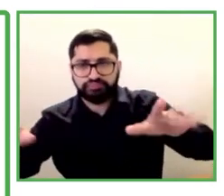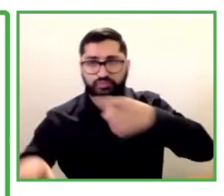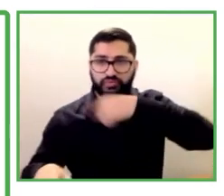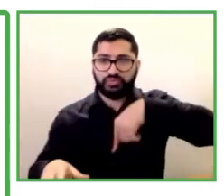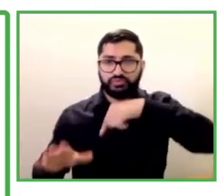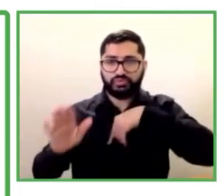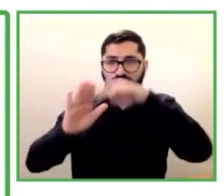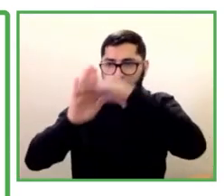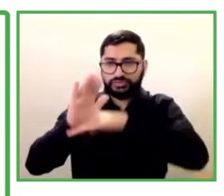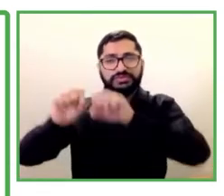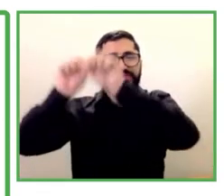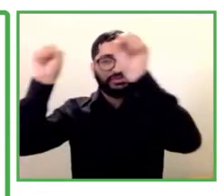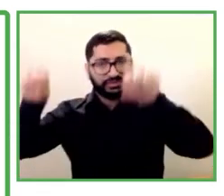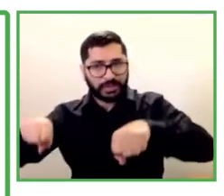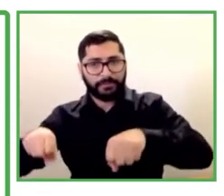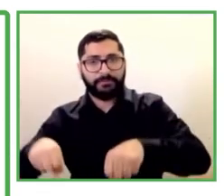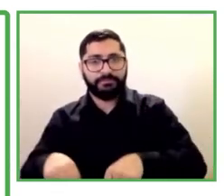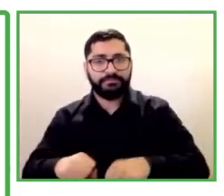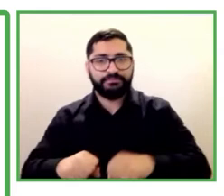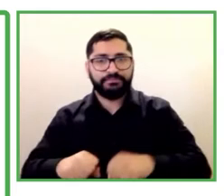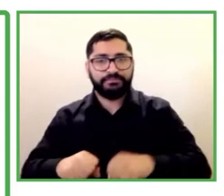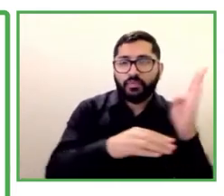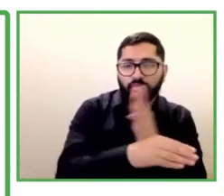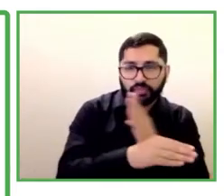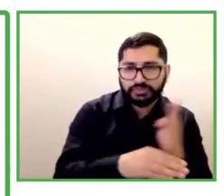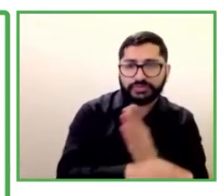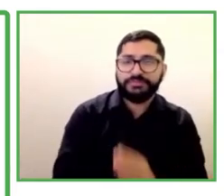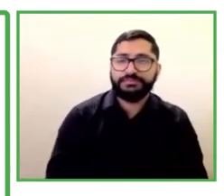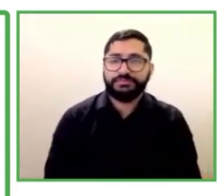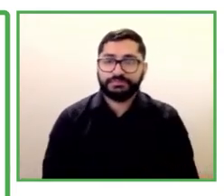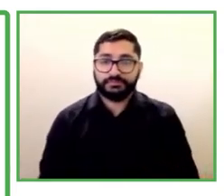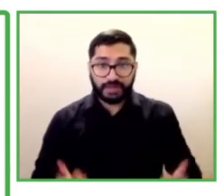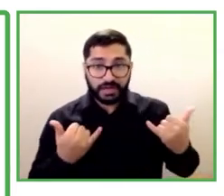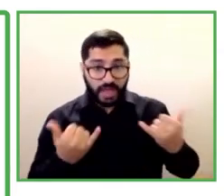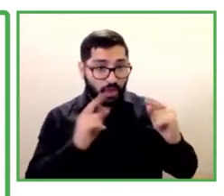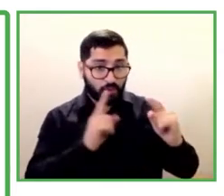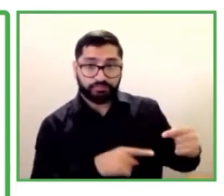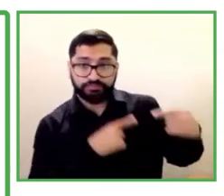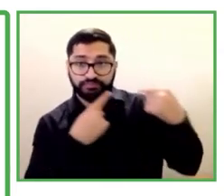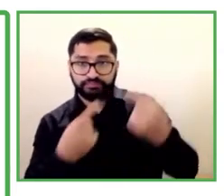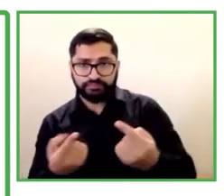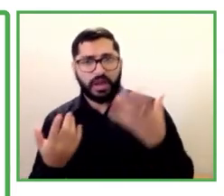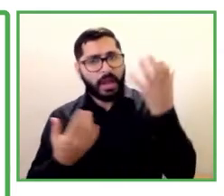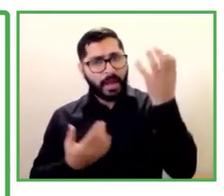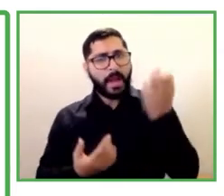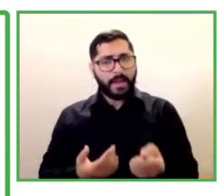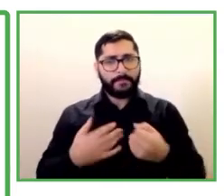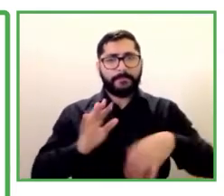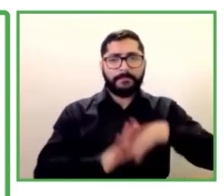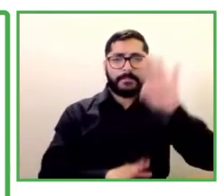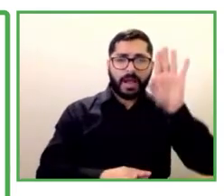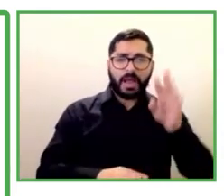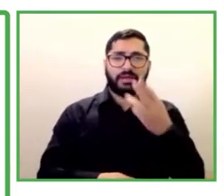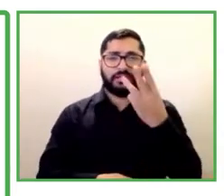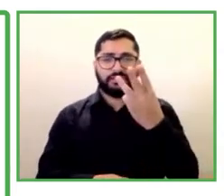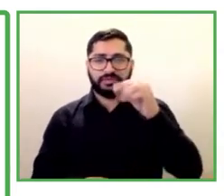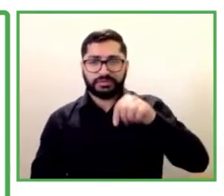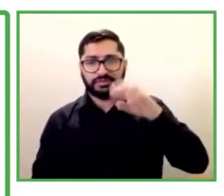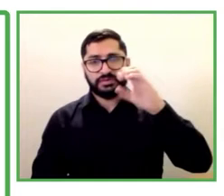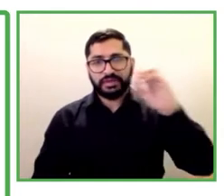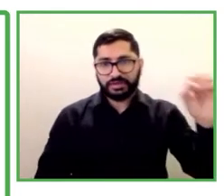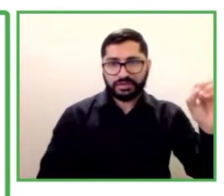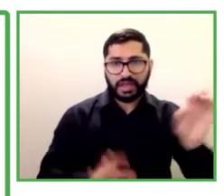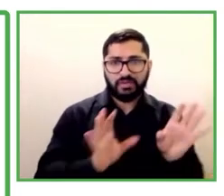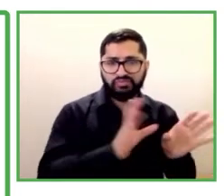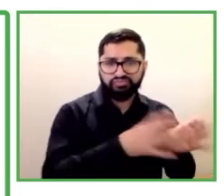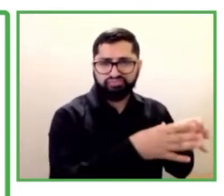hasta ahora ya tenemos más de 30 partes interesadas y socios asignados a la hora